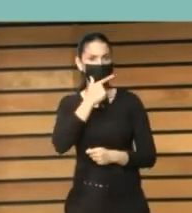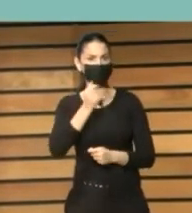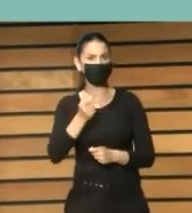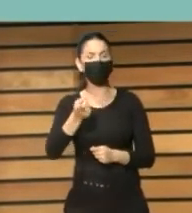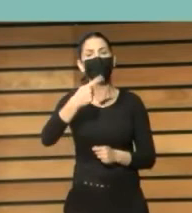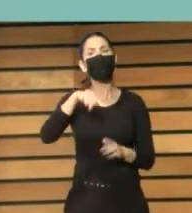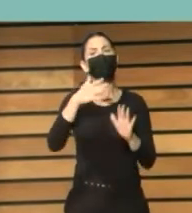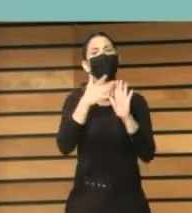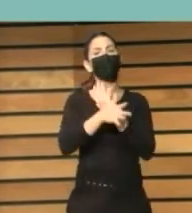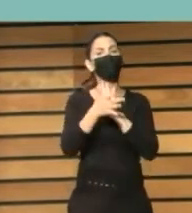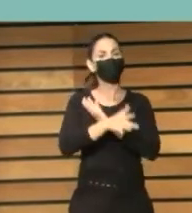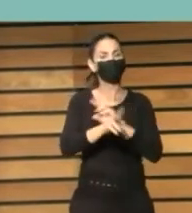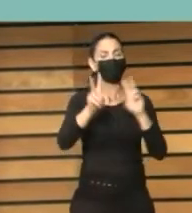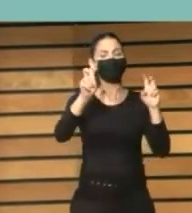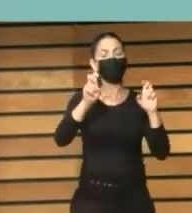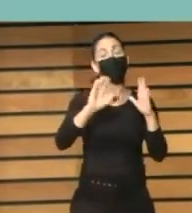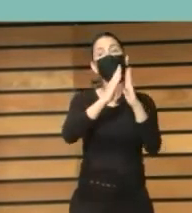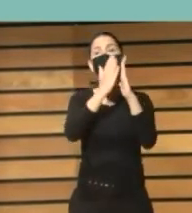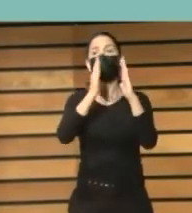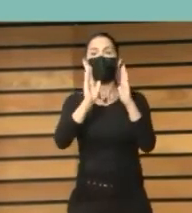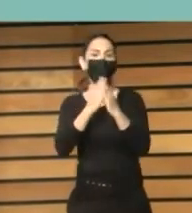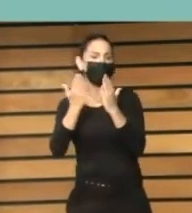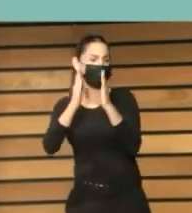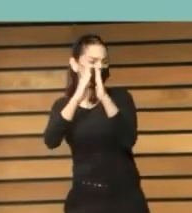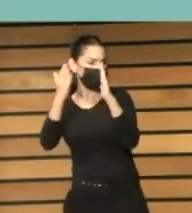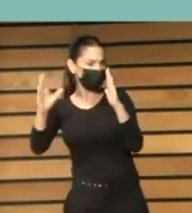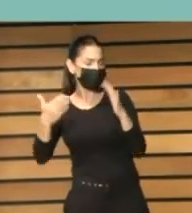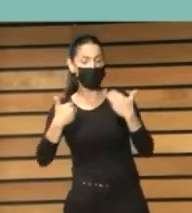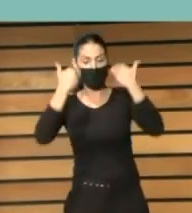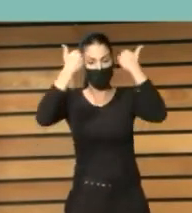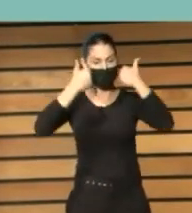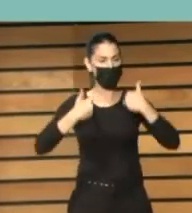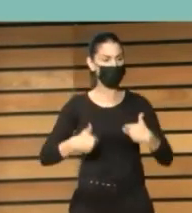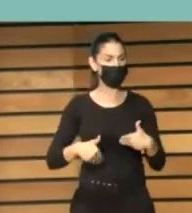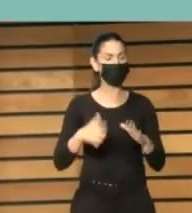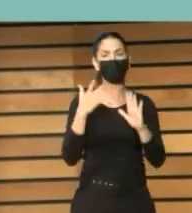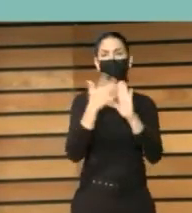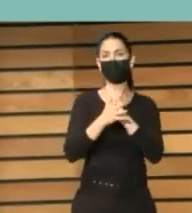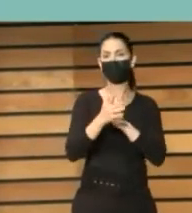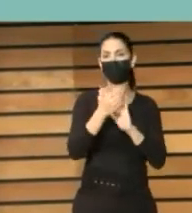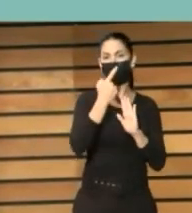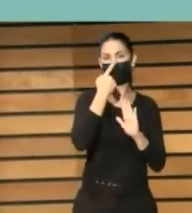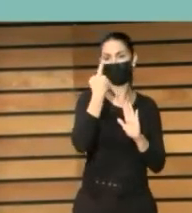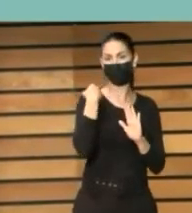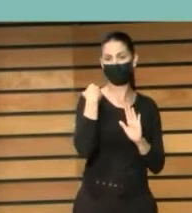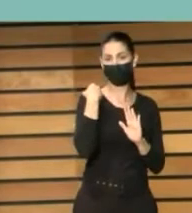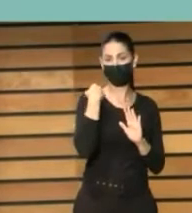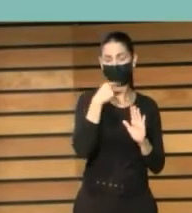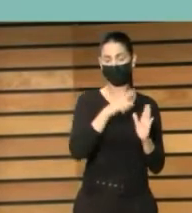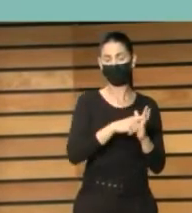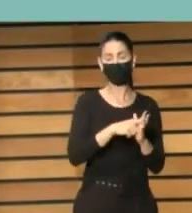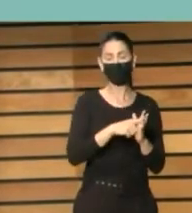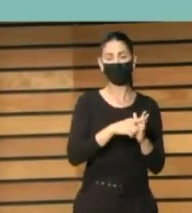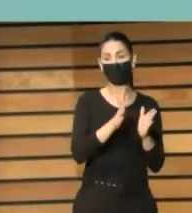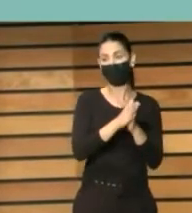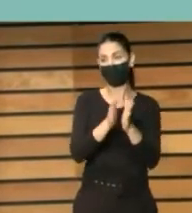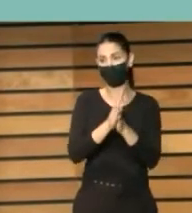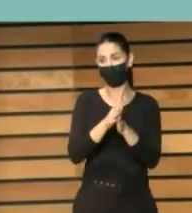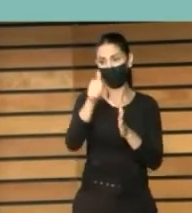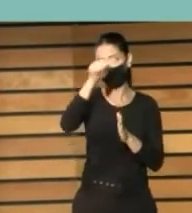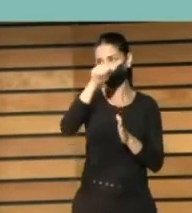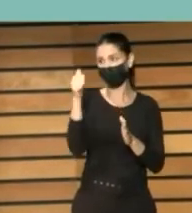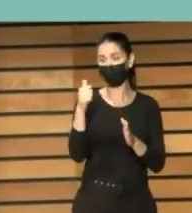les quería comentar la Biblioteca Humana que fue también una experiencia que hicimos el año pasado también lo comentaba ante Francesco que es una